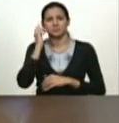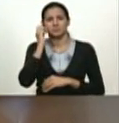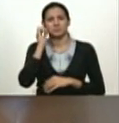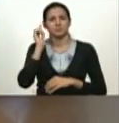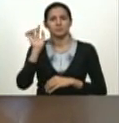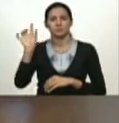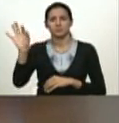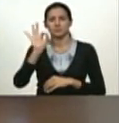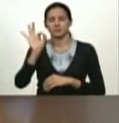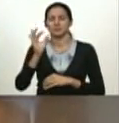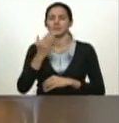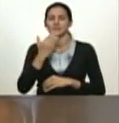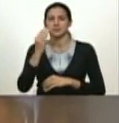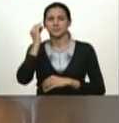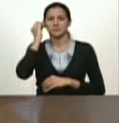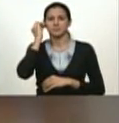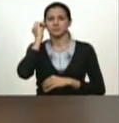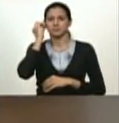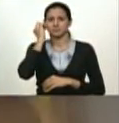y gracias también gracias